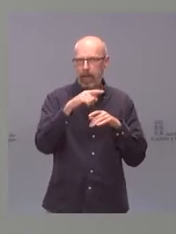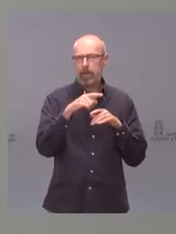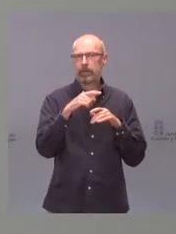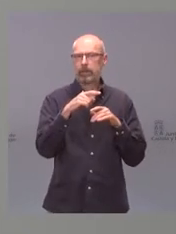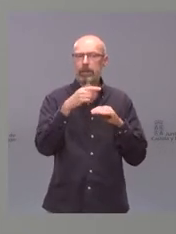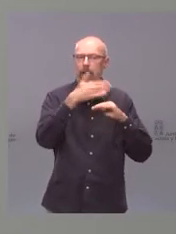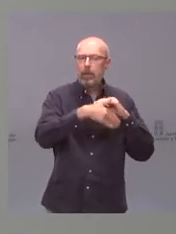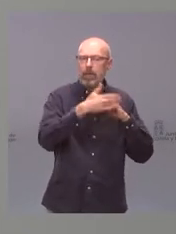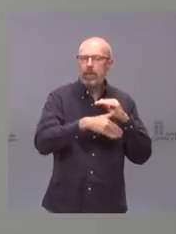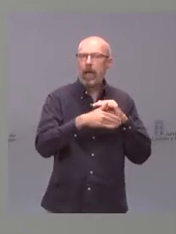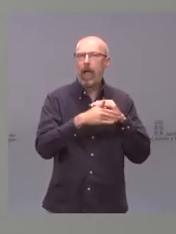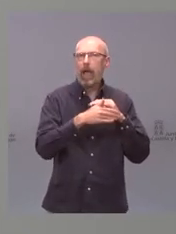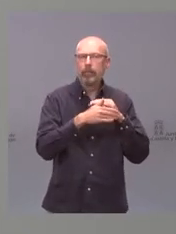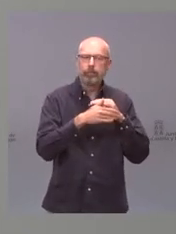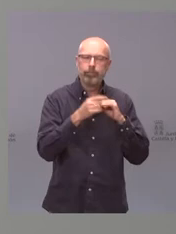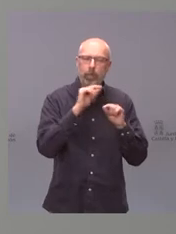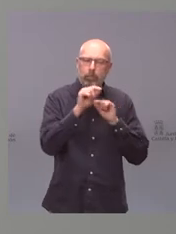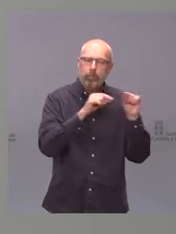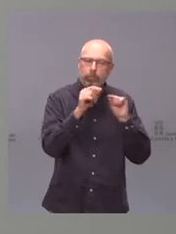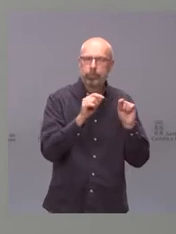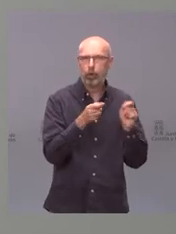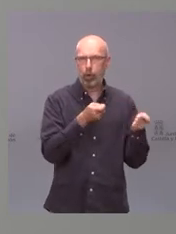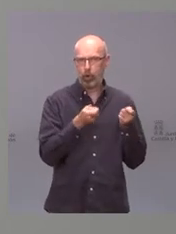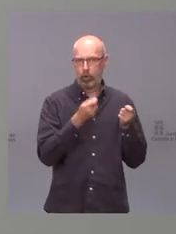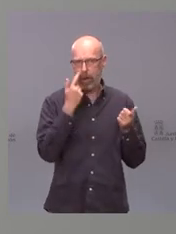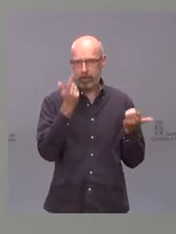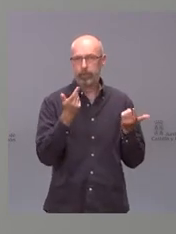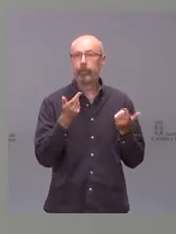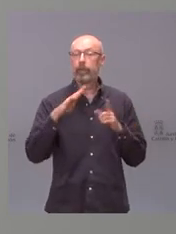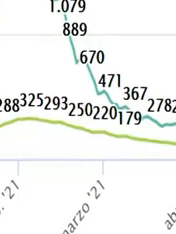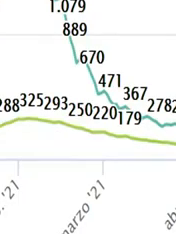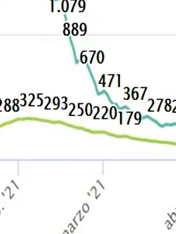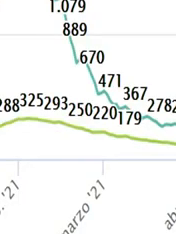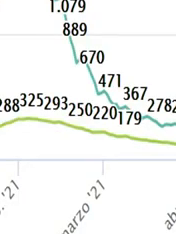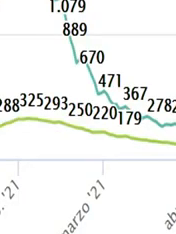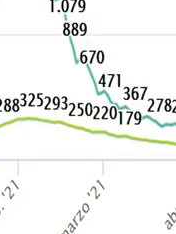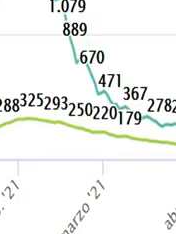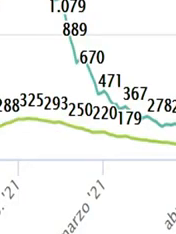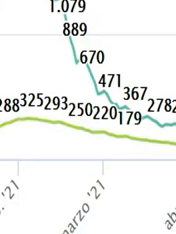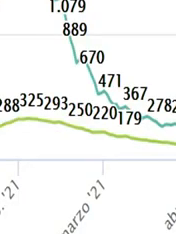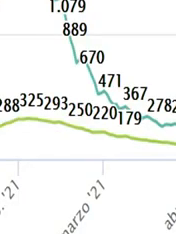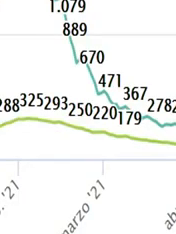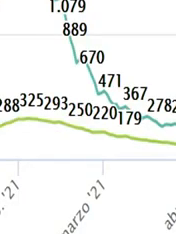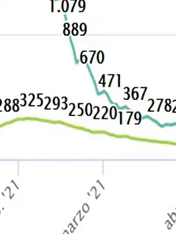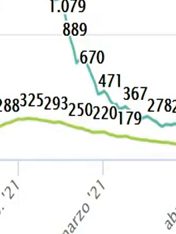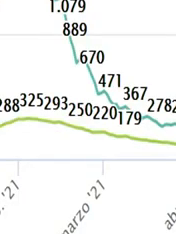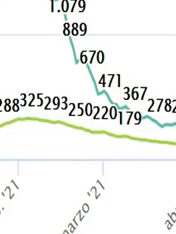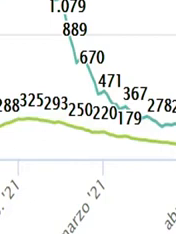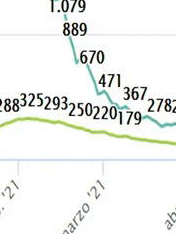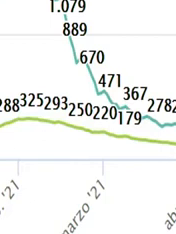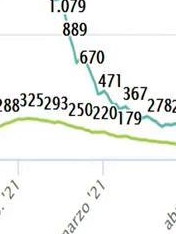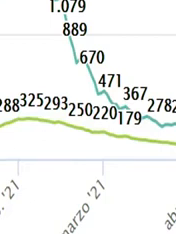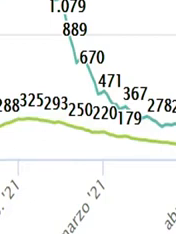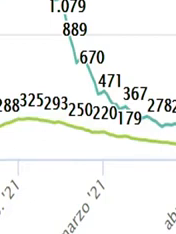medida de lo posible los nuevos contagios. En cuanto a la situación hospitalaria, en los últimos días, tanto en las plantas como en las unidades de críticos,